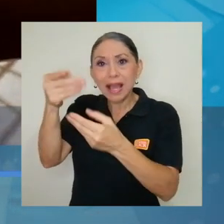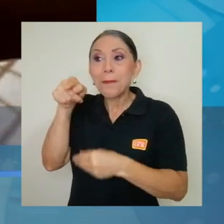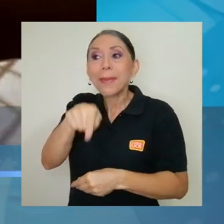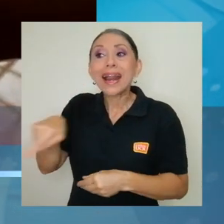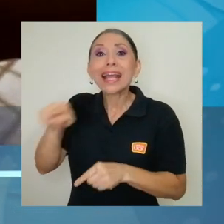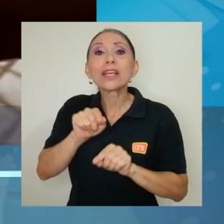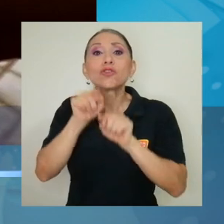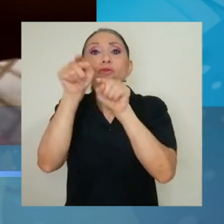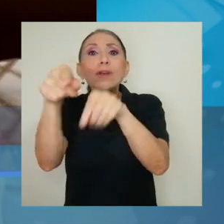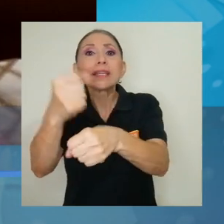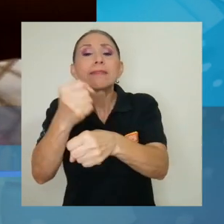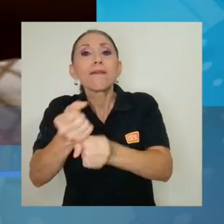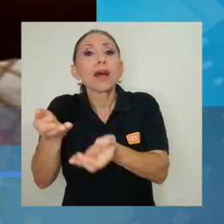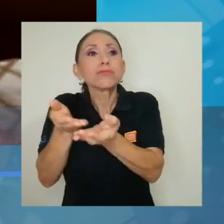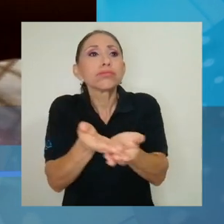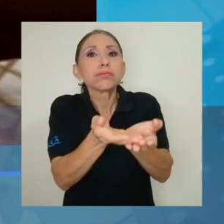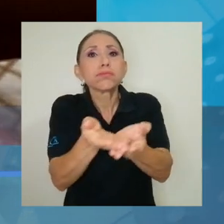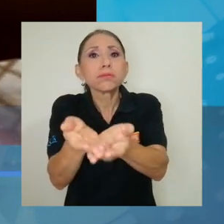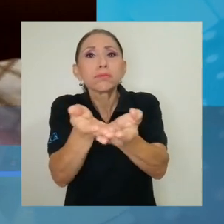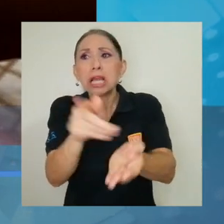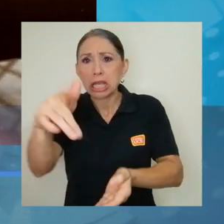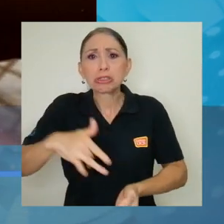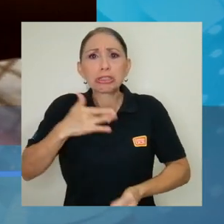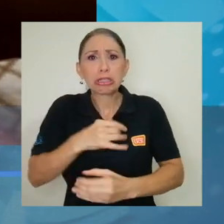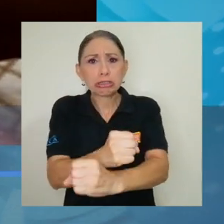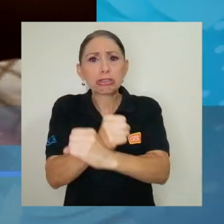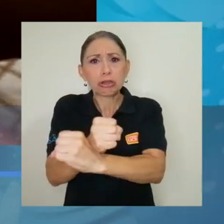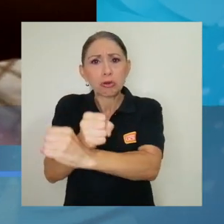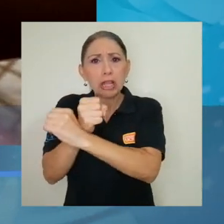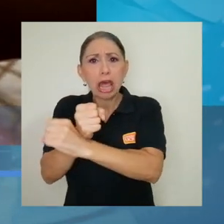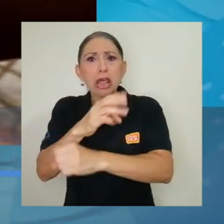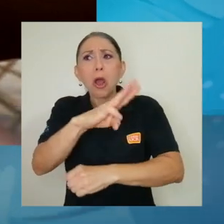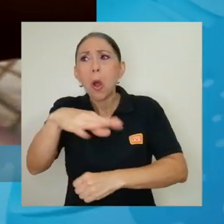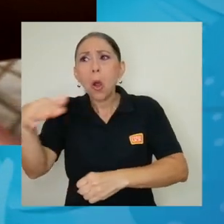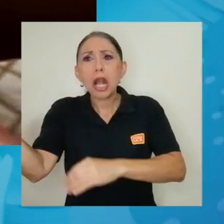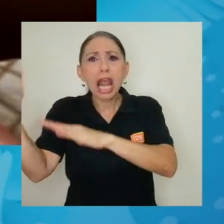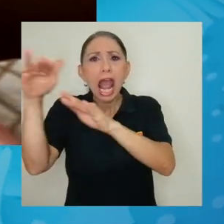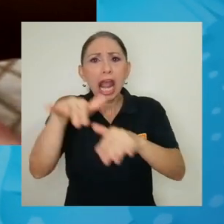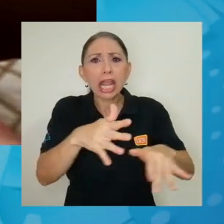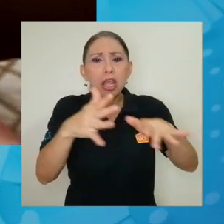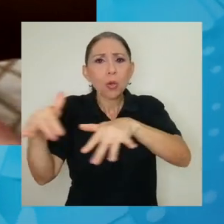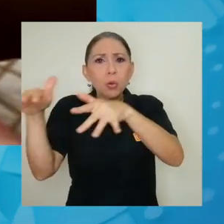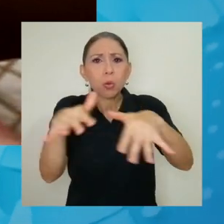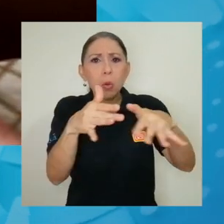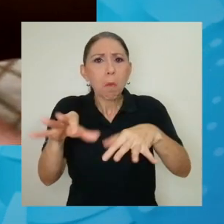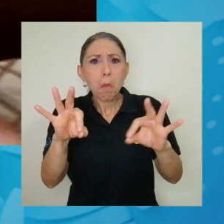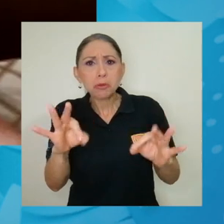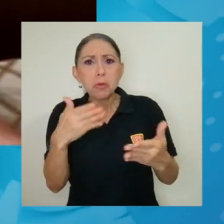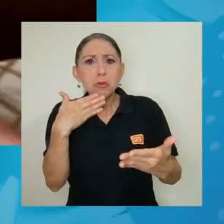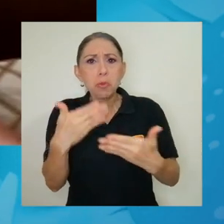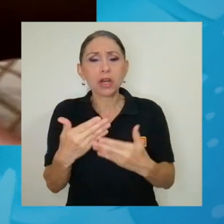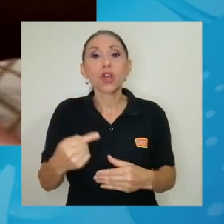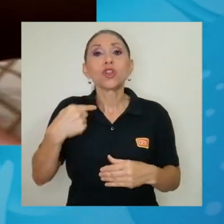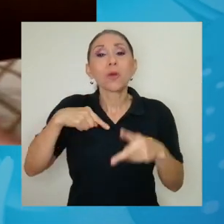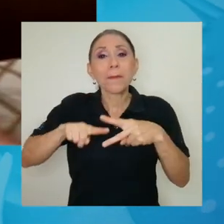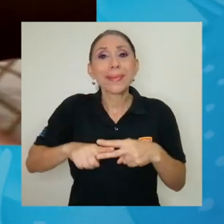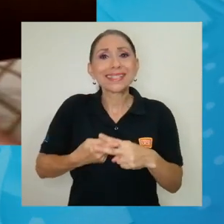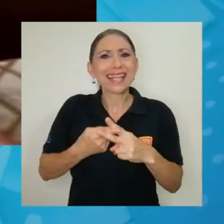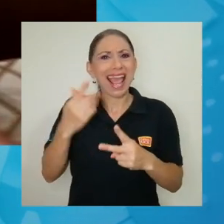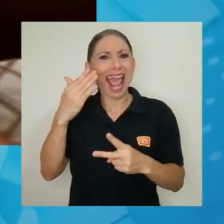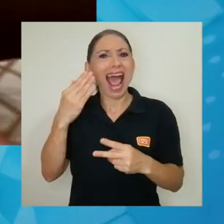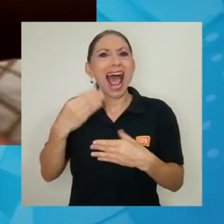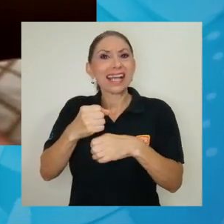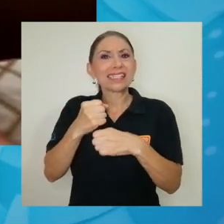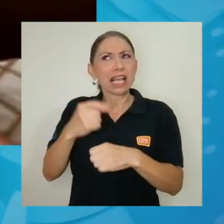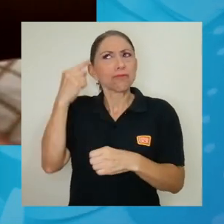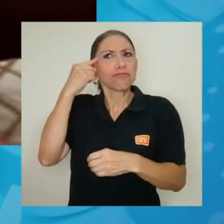fuesen a hacer giras al mar y estuvieran con la seguridad que el oleaje estaba más o menos bueno. Y empecé a hacer pronóstico en el